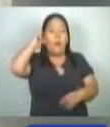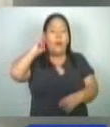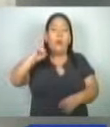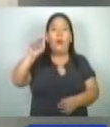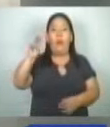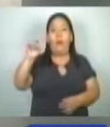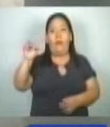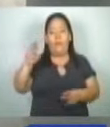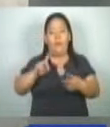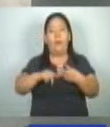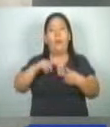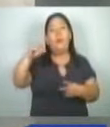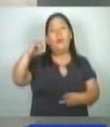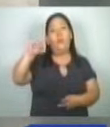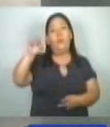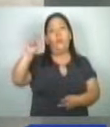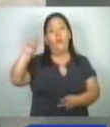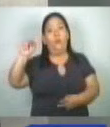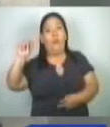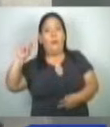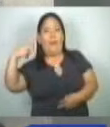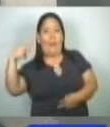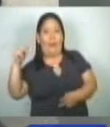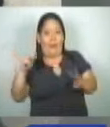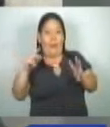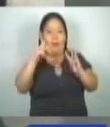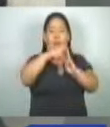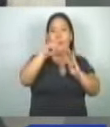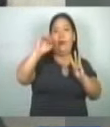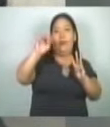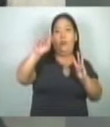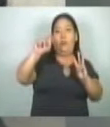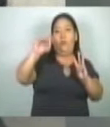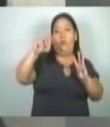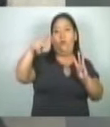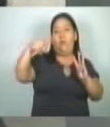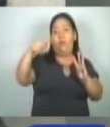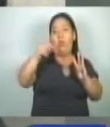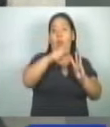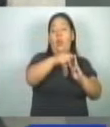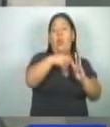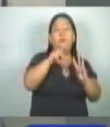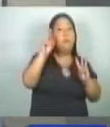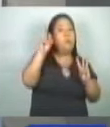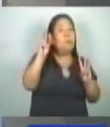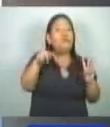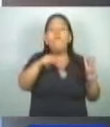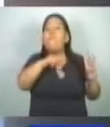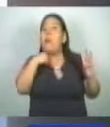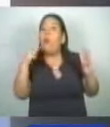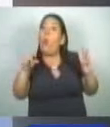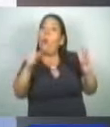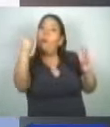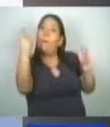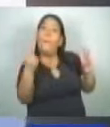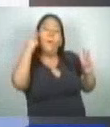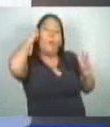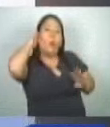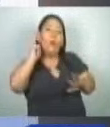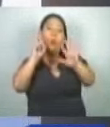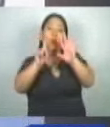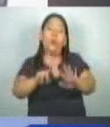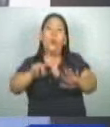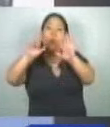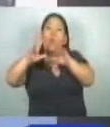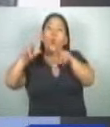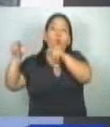Zabaleta y Jonathan Zabaleta. Ellos son acusados de asesinar a un adulto mayor de 68 años. De acuerdo a